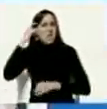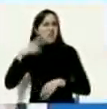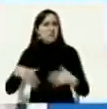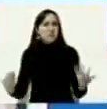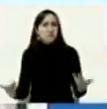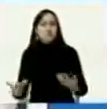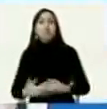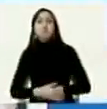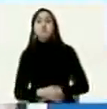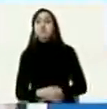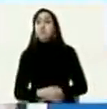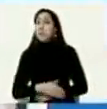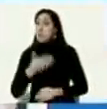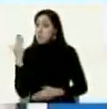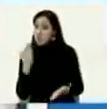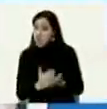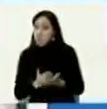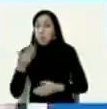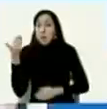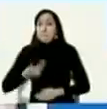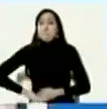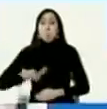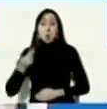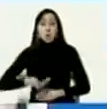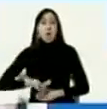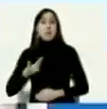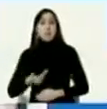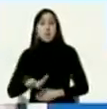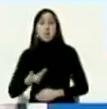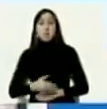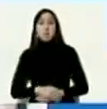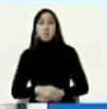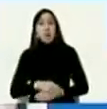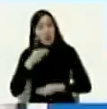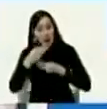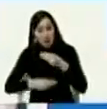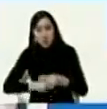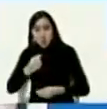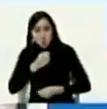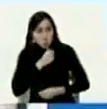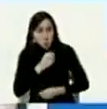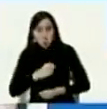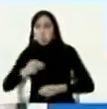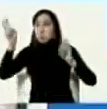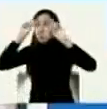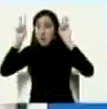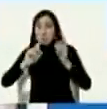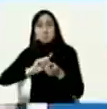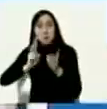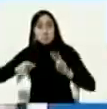Siempre es importante para actualizar temas,